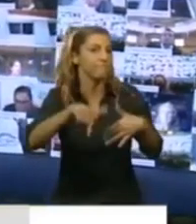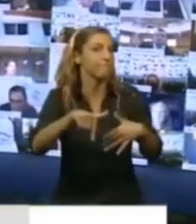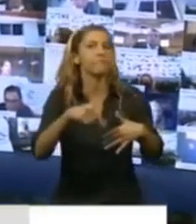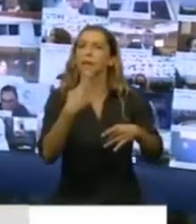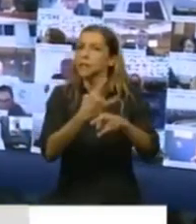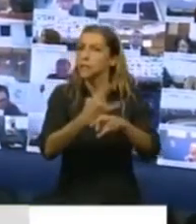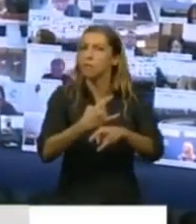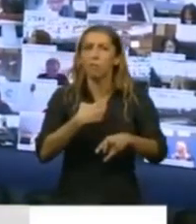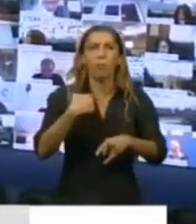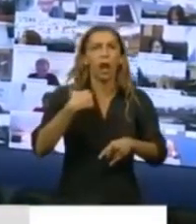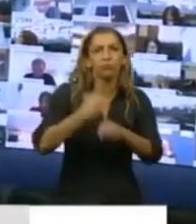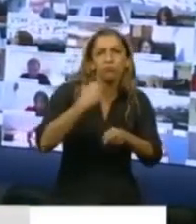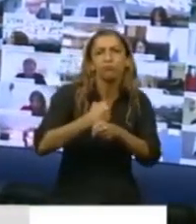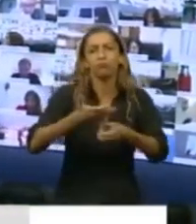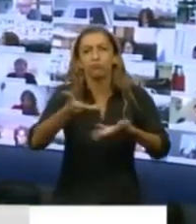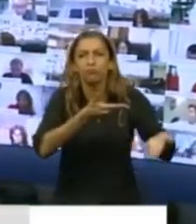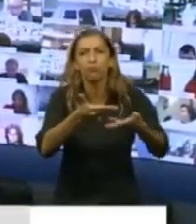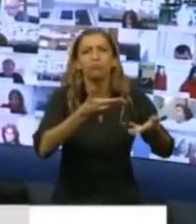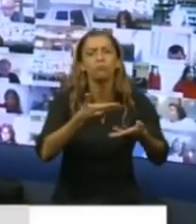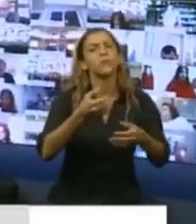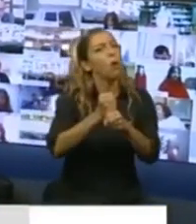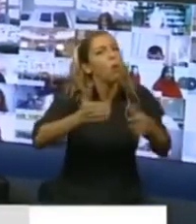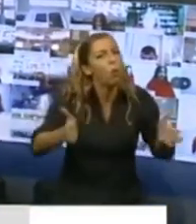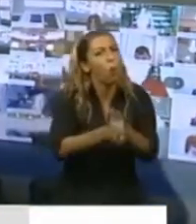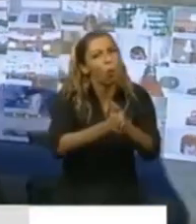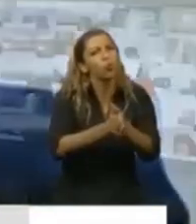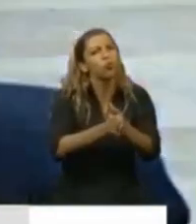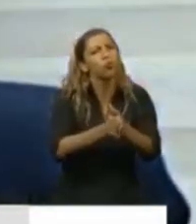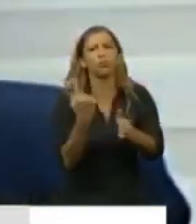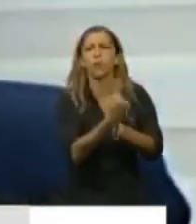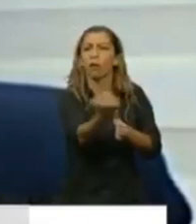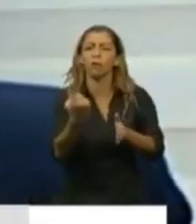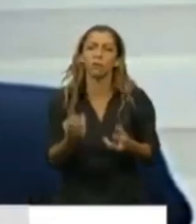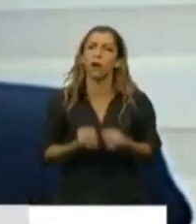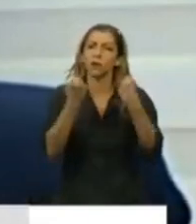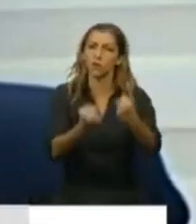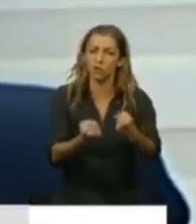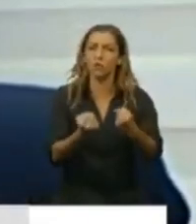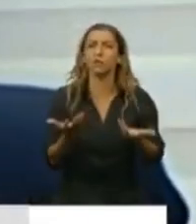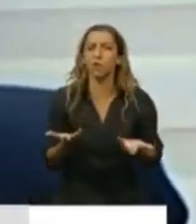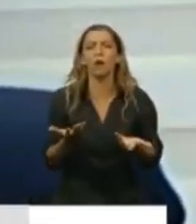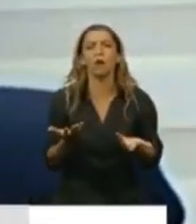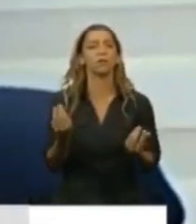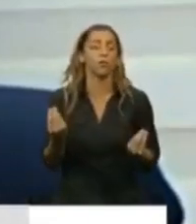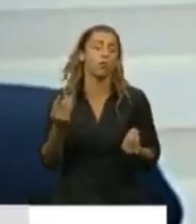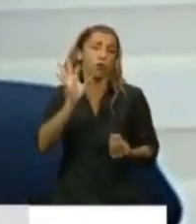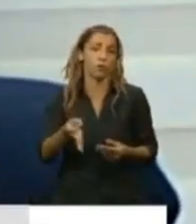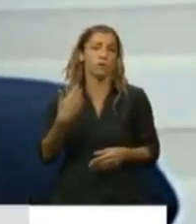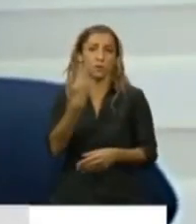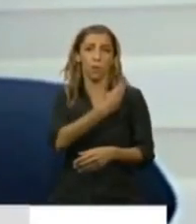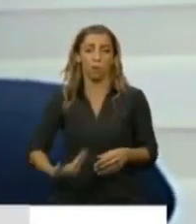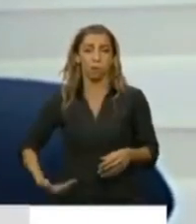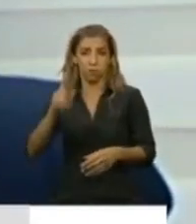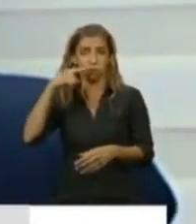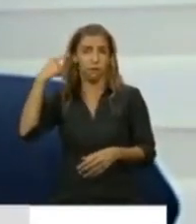las circunstancias y estar trabajando mancomunadamente con el esfuerzo que lleva adelante el presidente de la República y